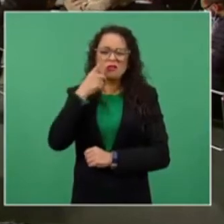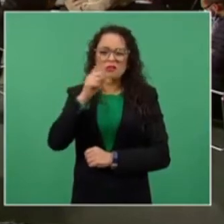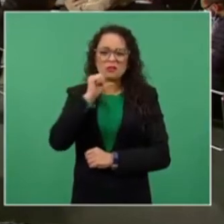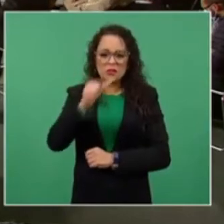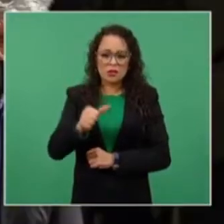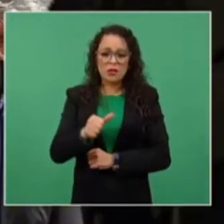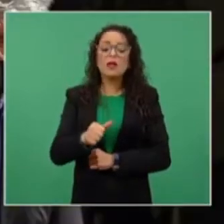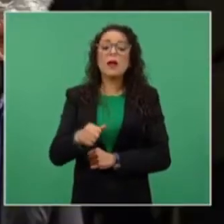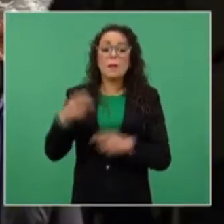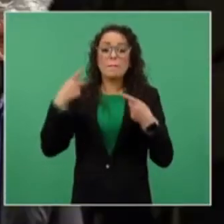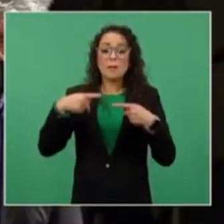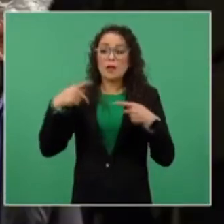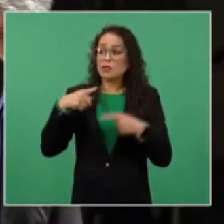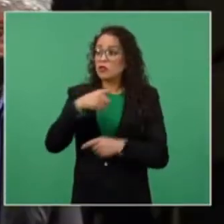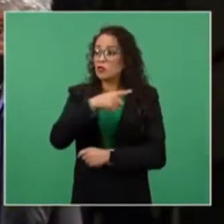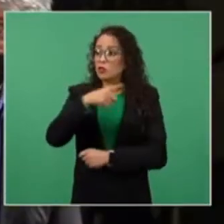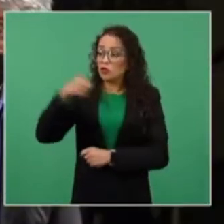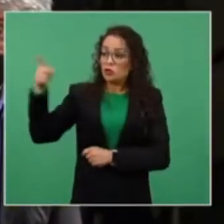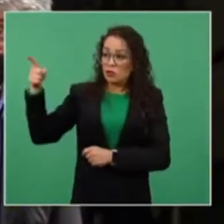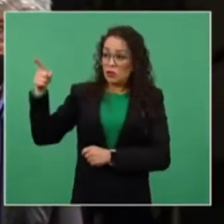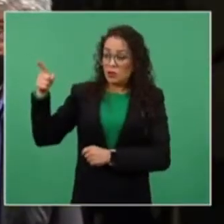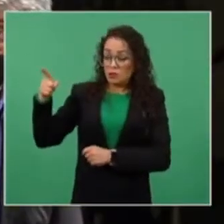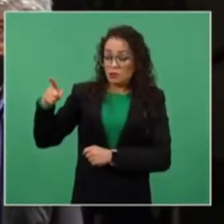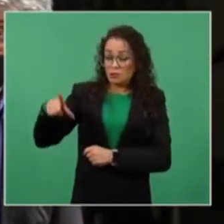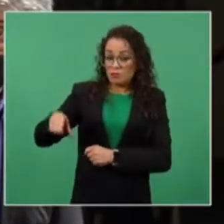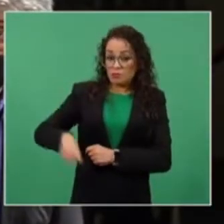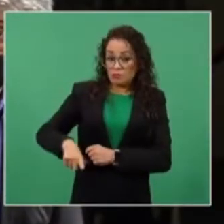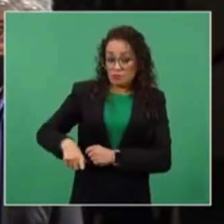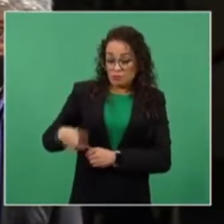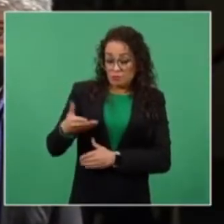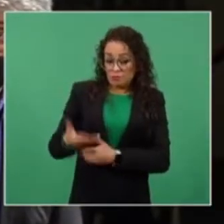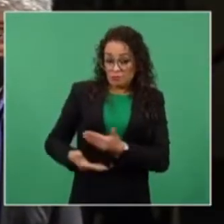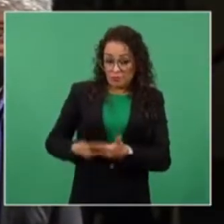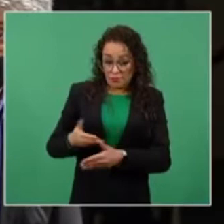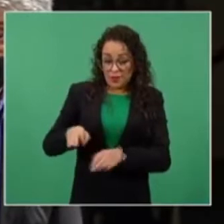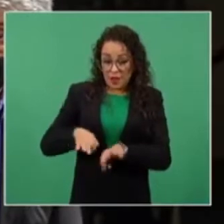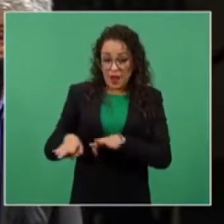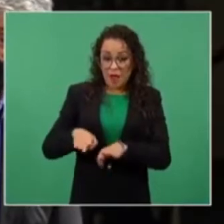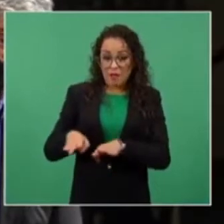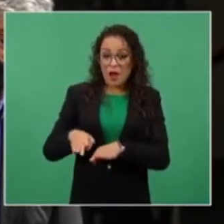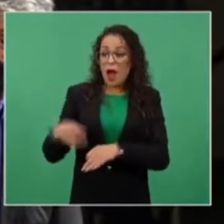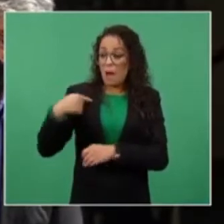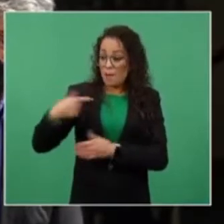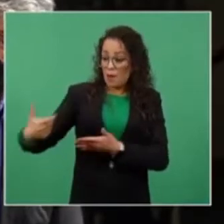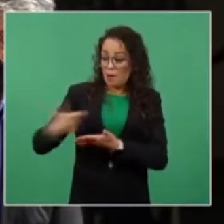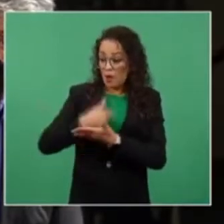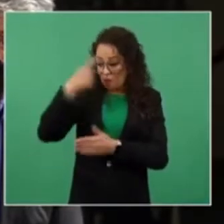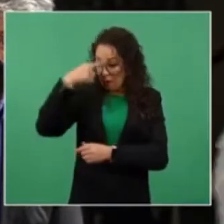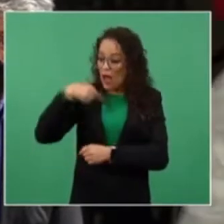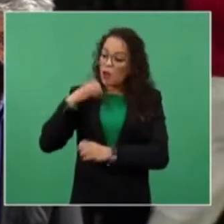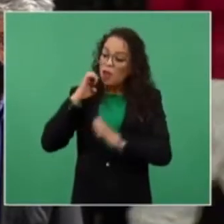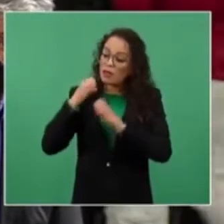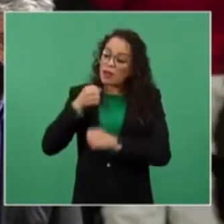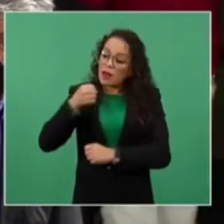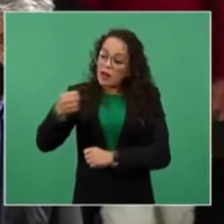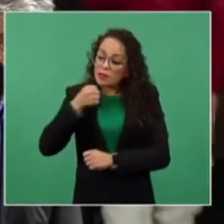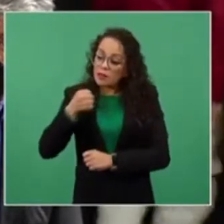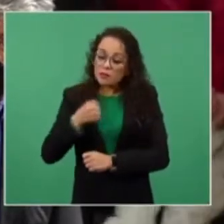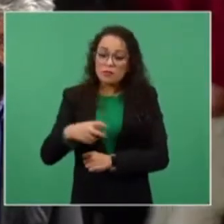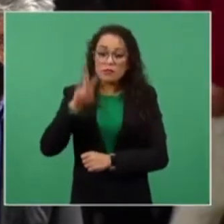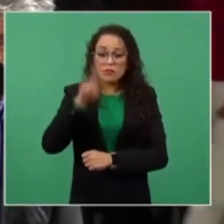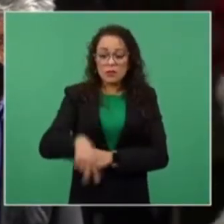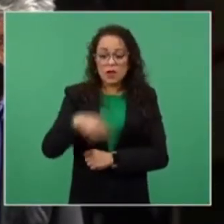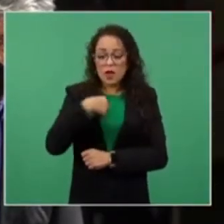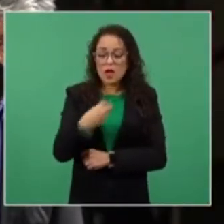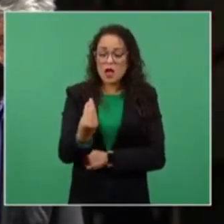hacerles entrevistas. En fin, fue 15 días de estar aguantando desprestigio.